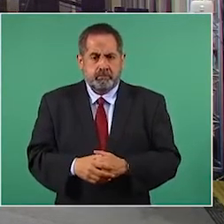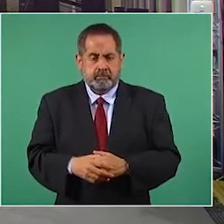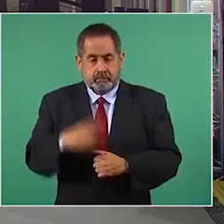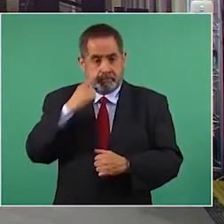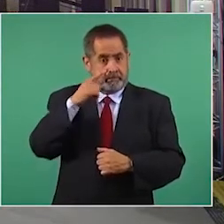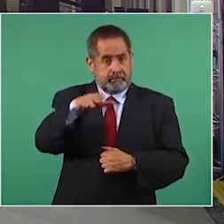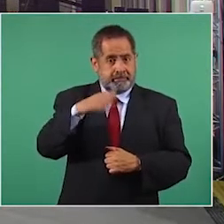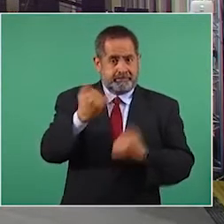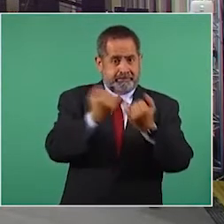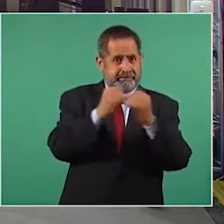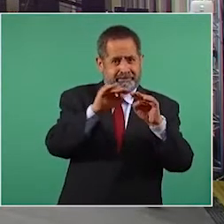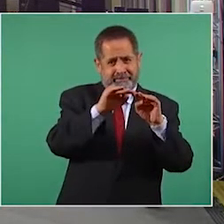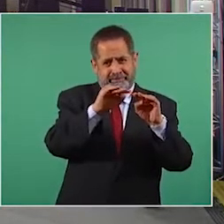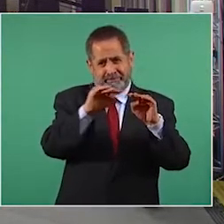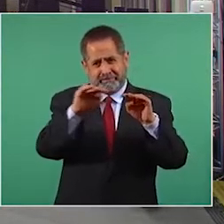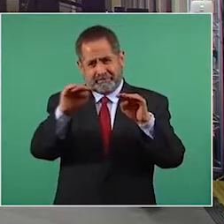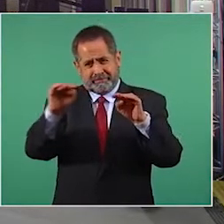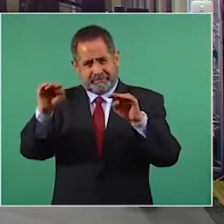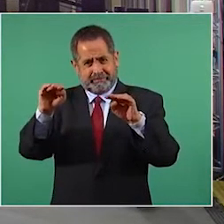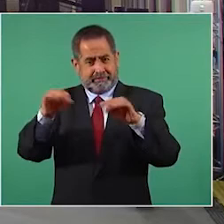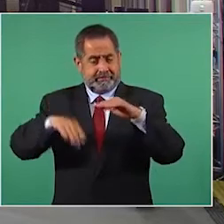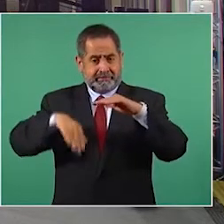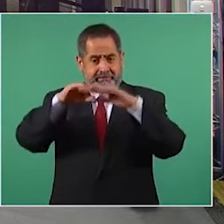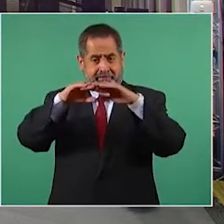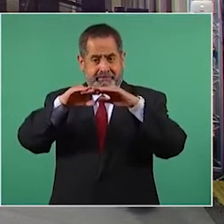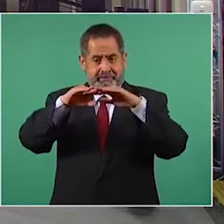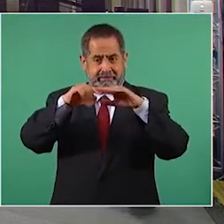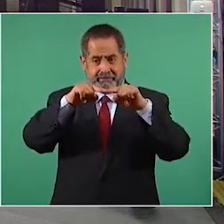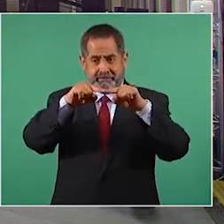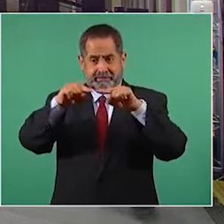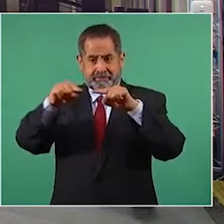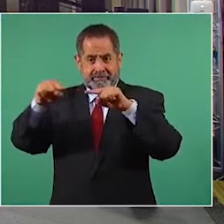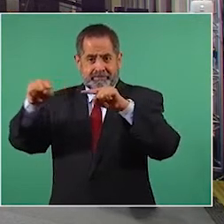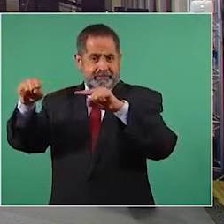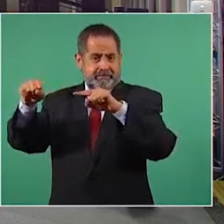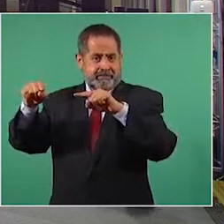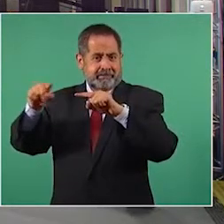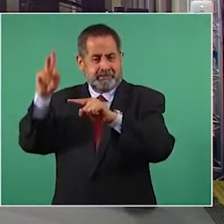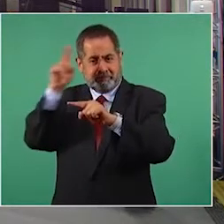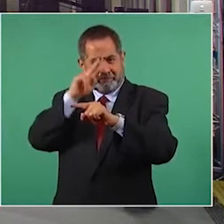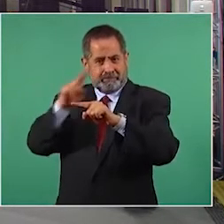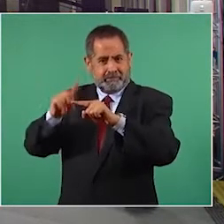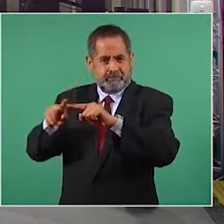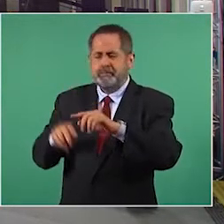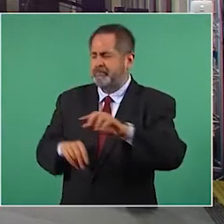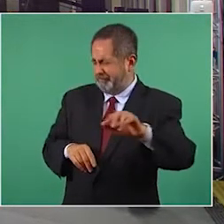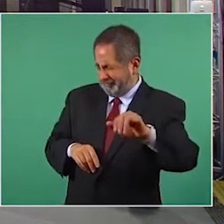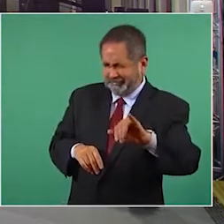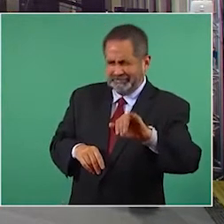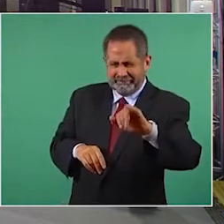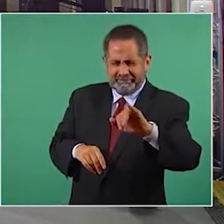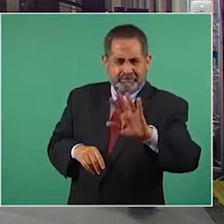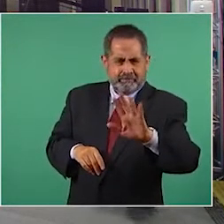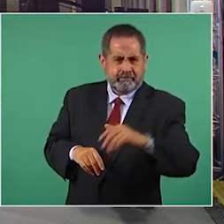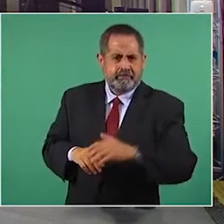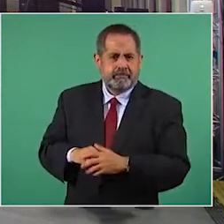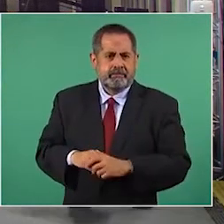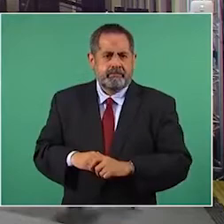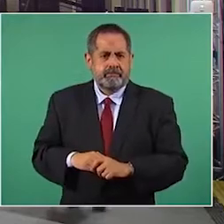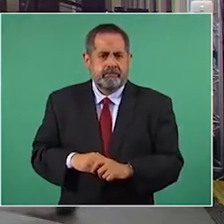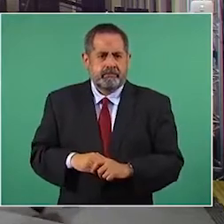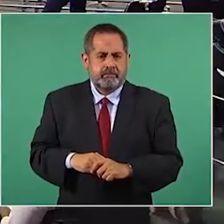tiene precisamente, está estabilizado hasta arriba. Sí. O sea, es en el peor momento de la guerra, en el peor momento de la violencia lo ha estabilizado. Sí, este punto,